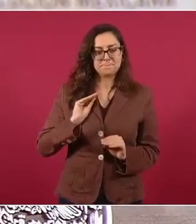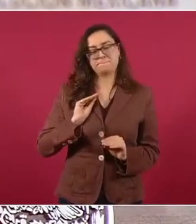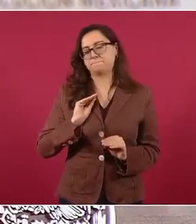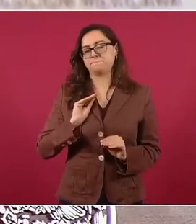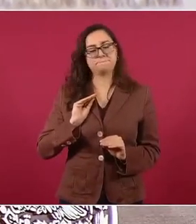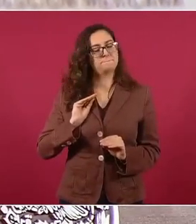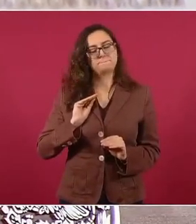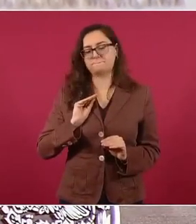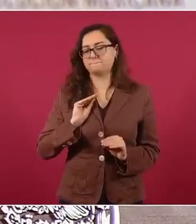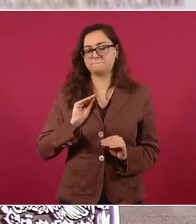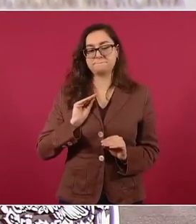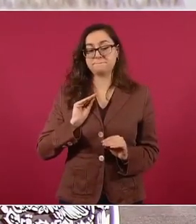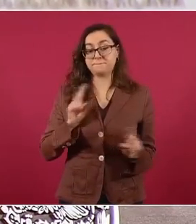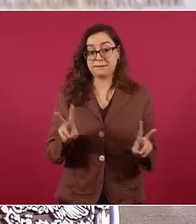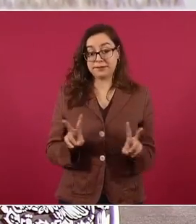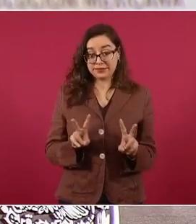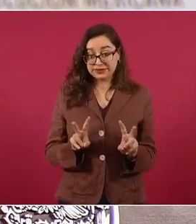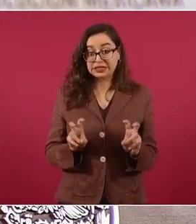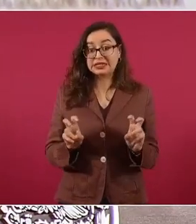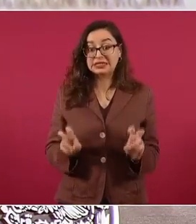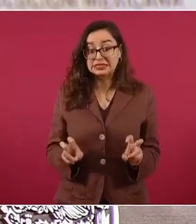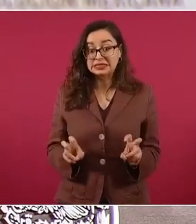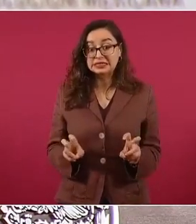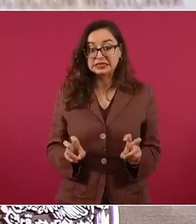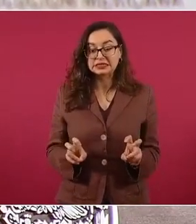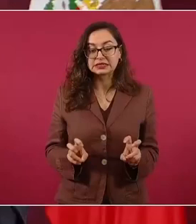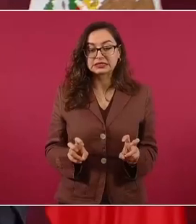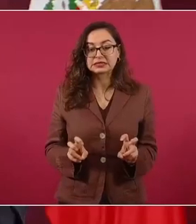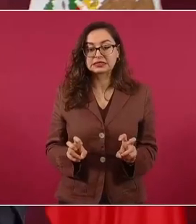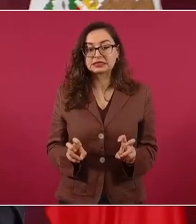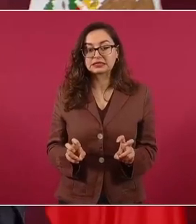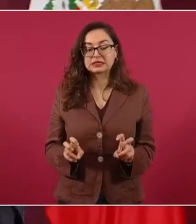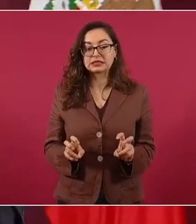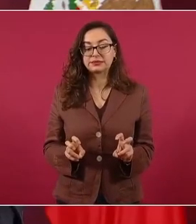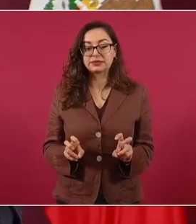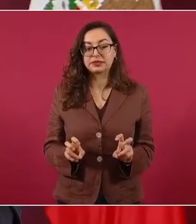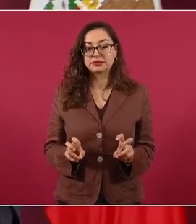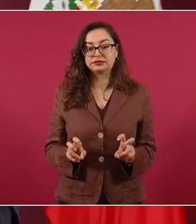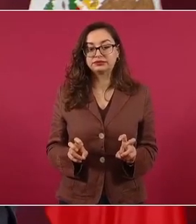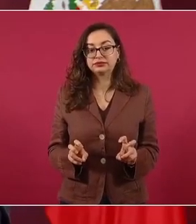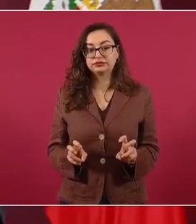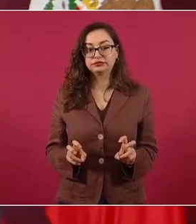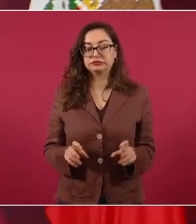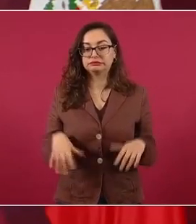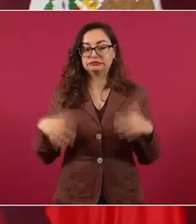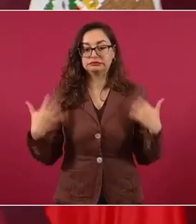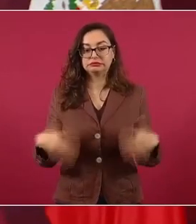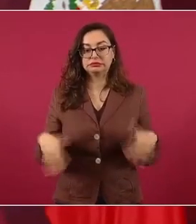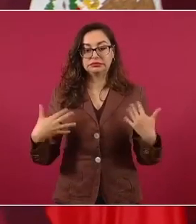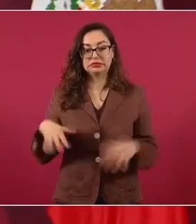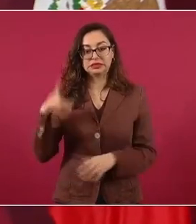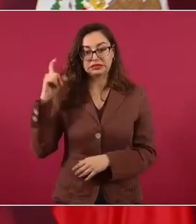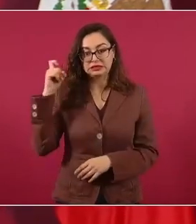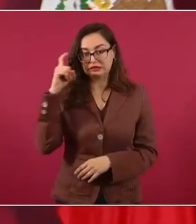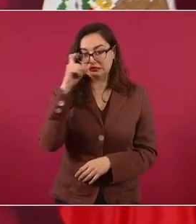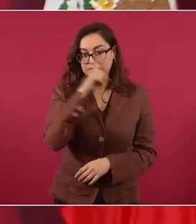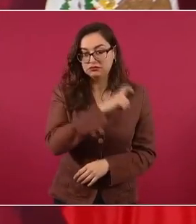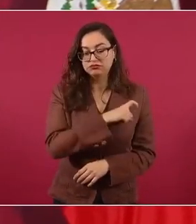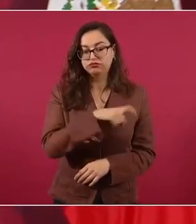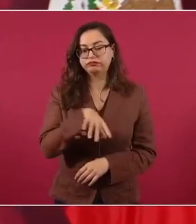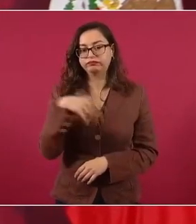delicado y serio.